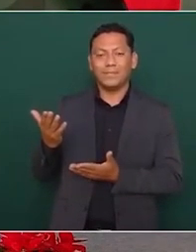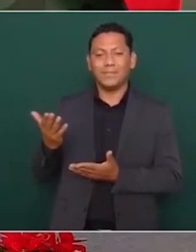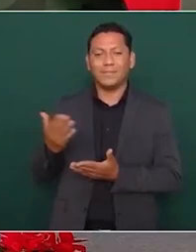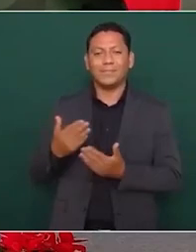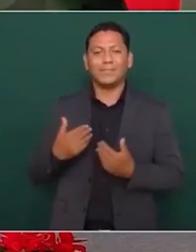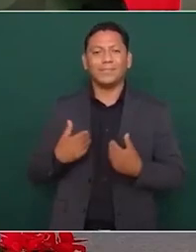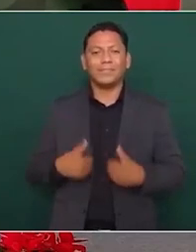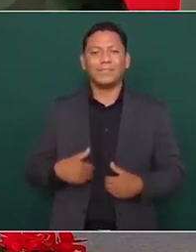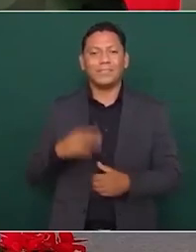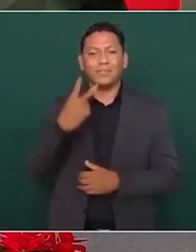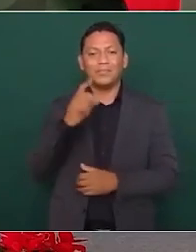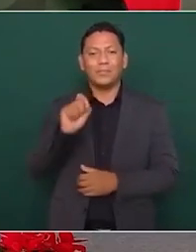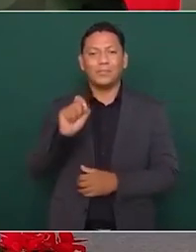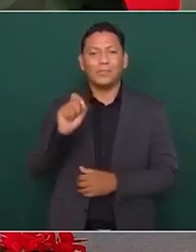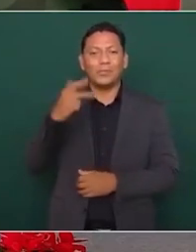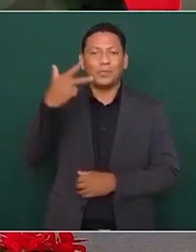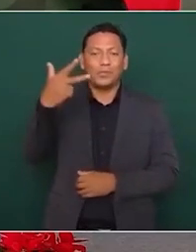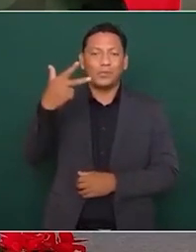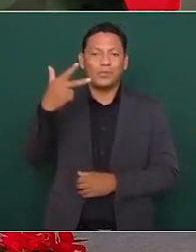2.8